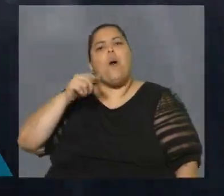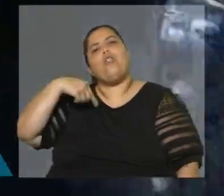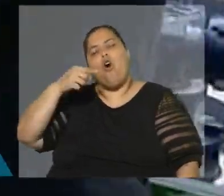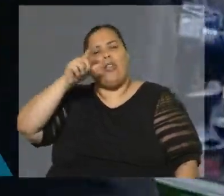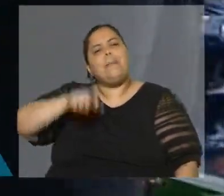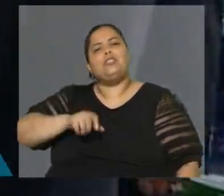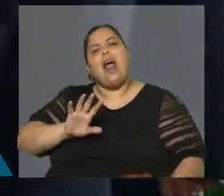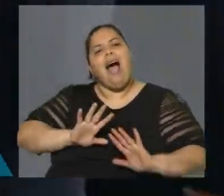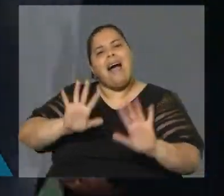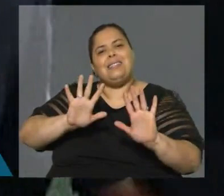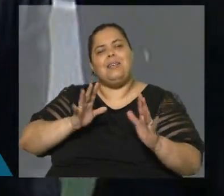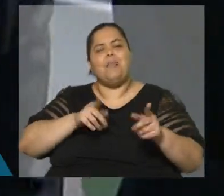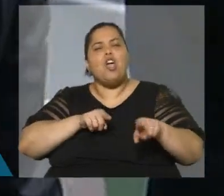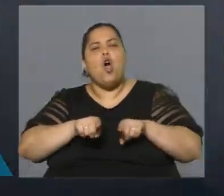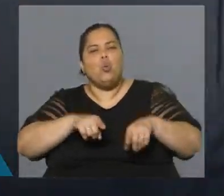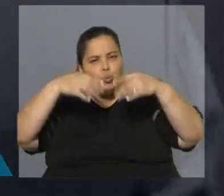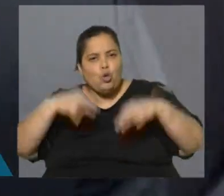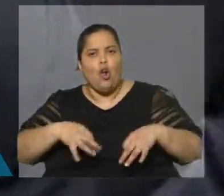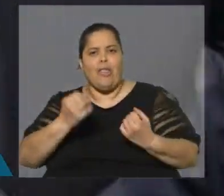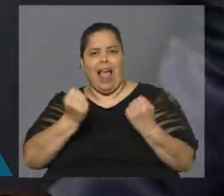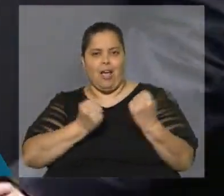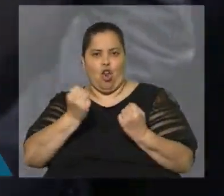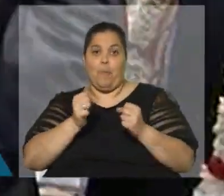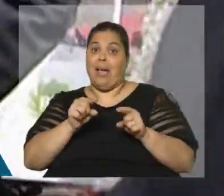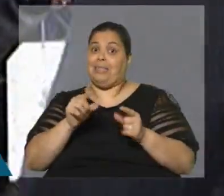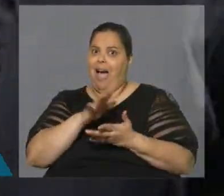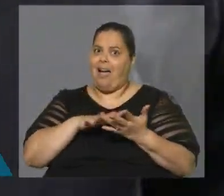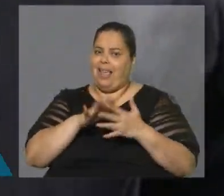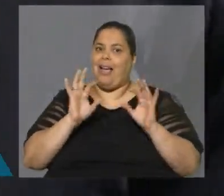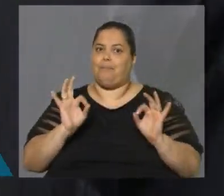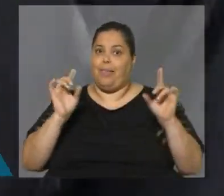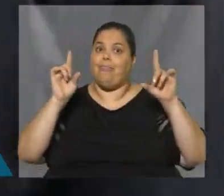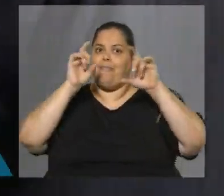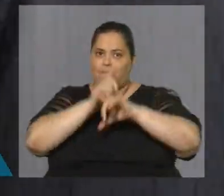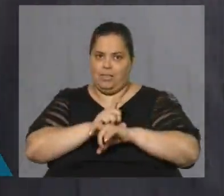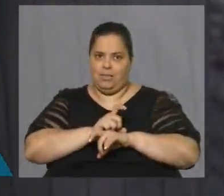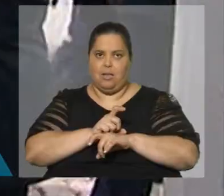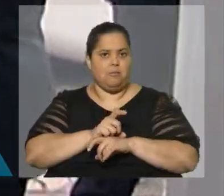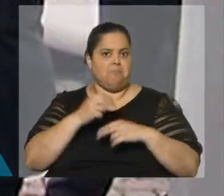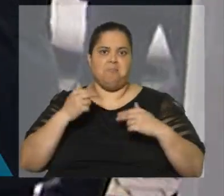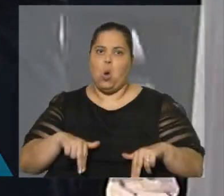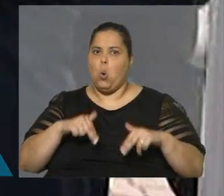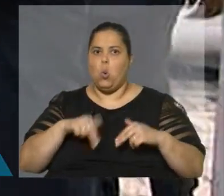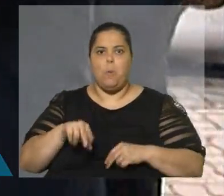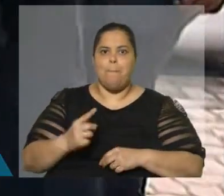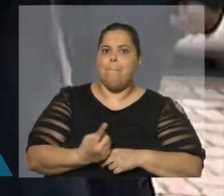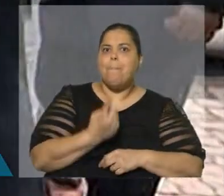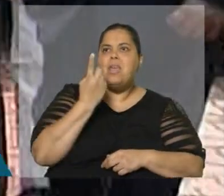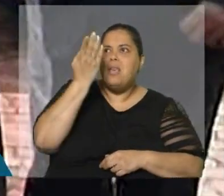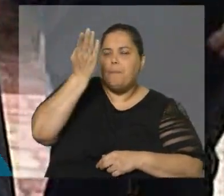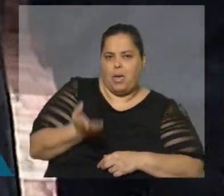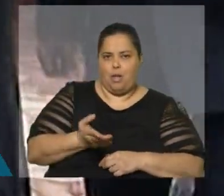de la economía, con lo difícil y sensible que es esa área, antes que Danilo Astori.